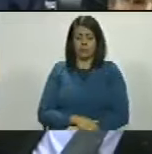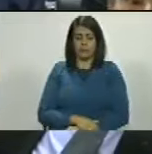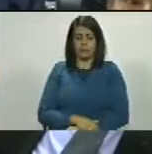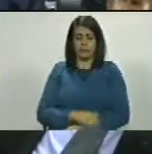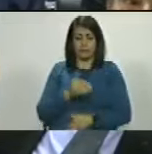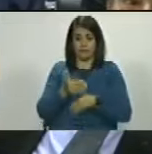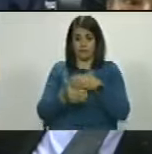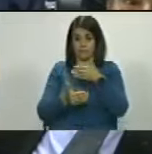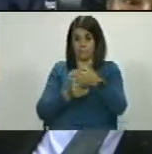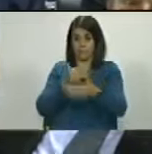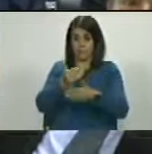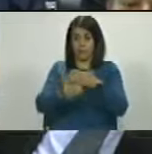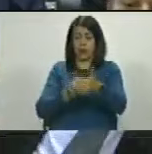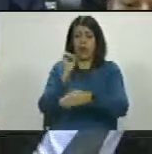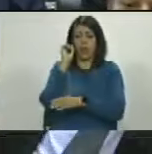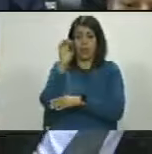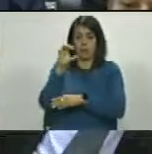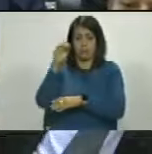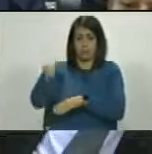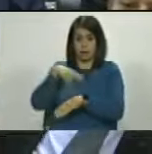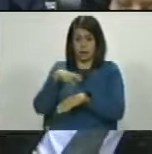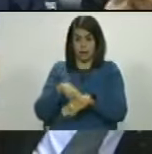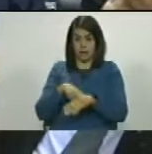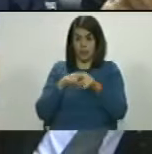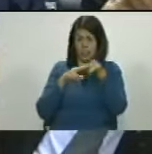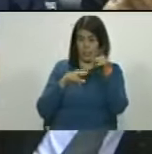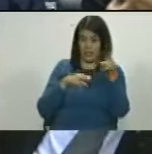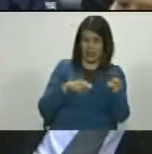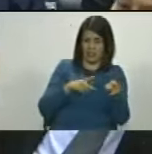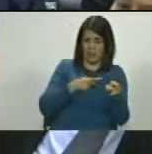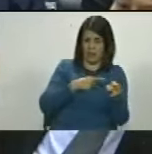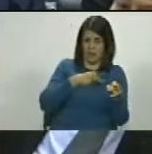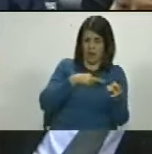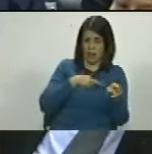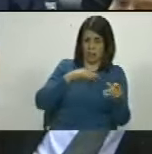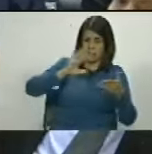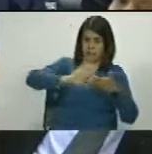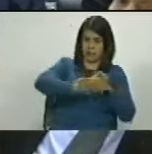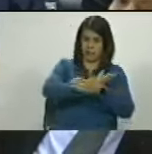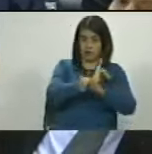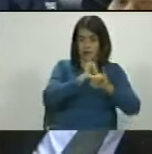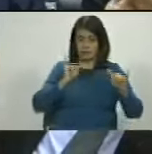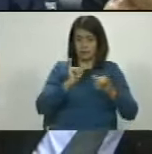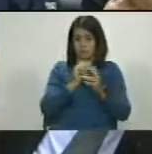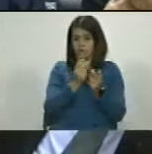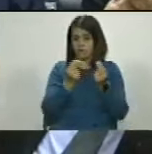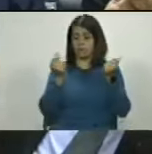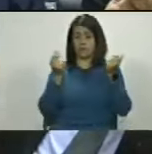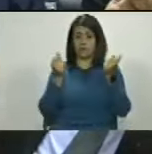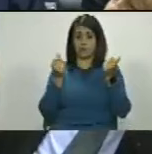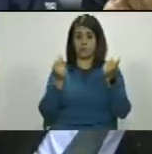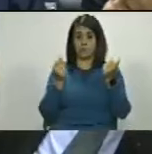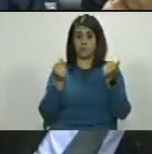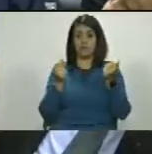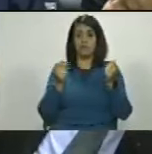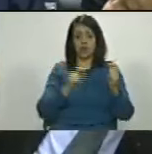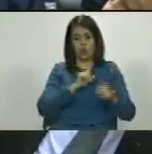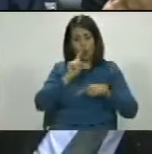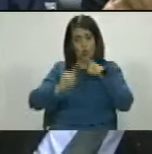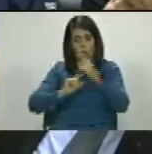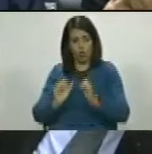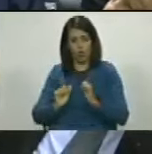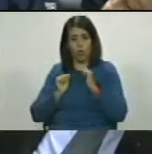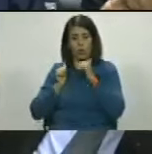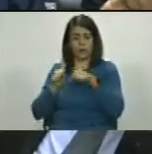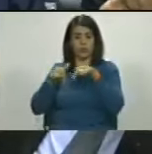de esa Asamblea Nacional, irrita, que se extinguió, que feneció, bueno, se dio vida a